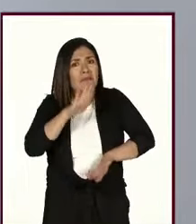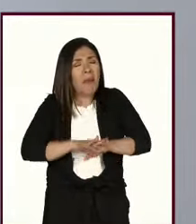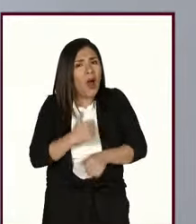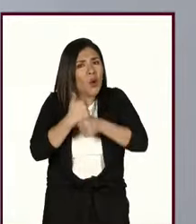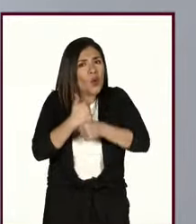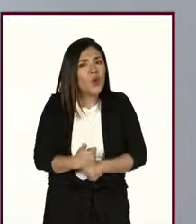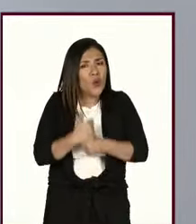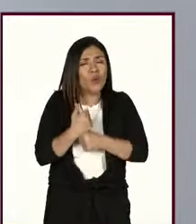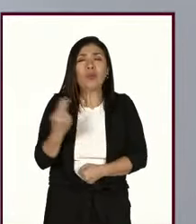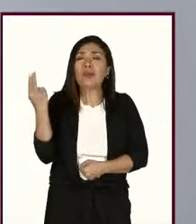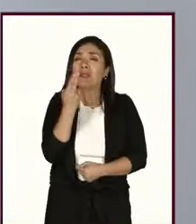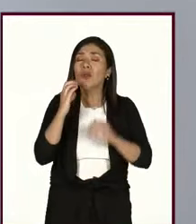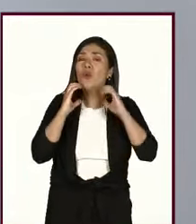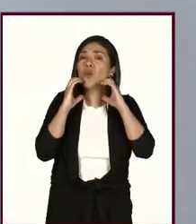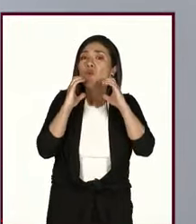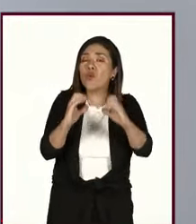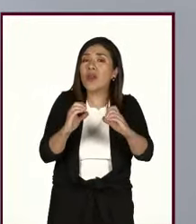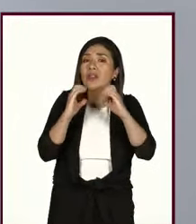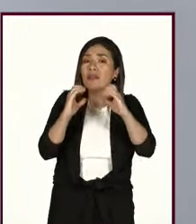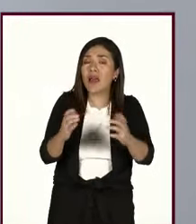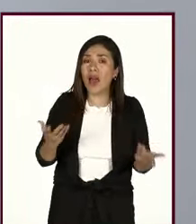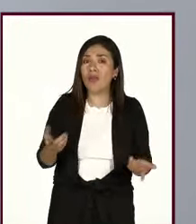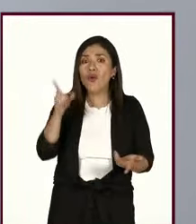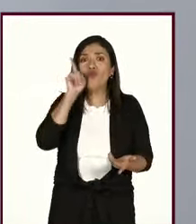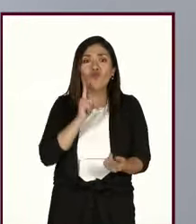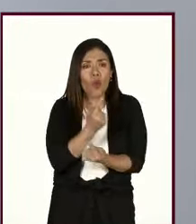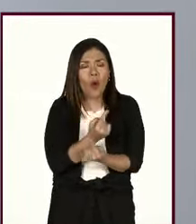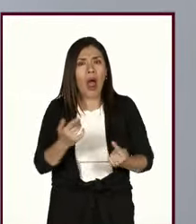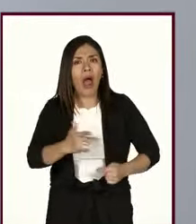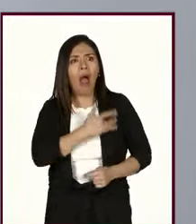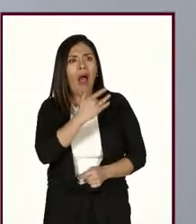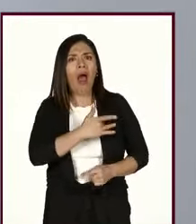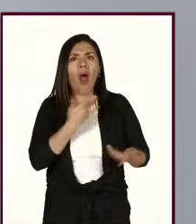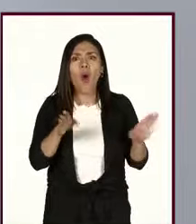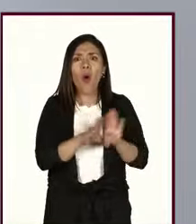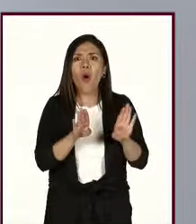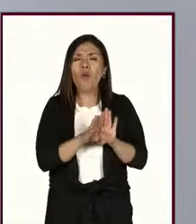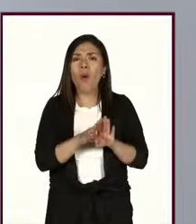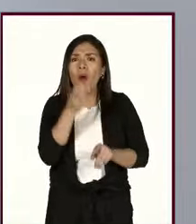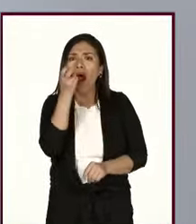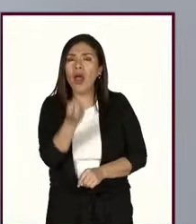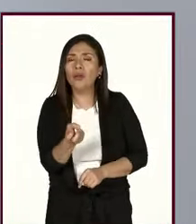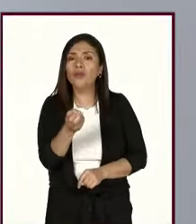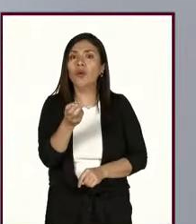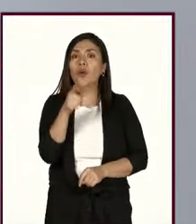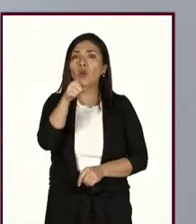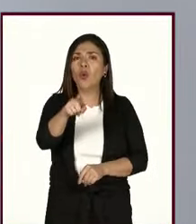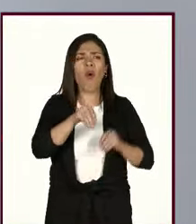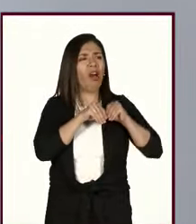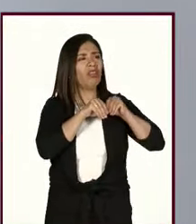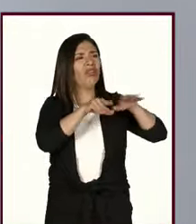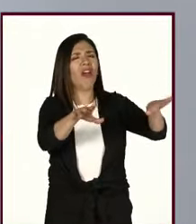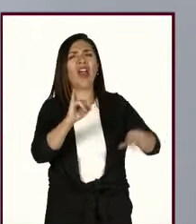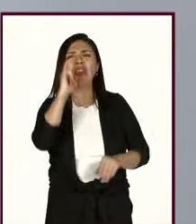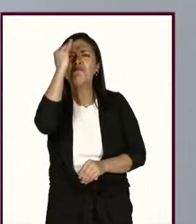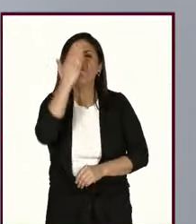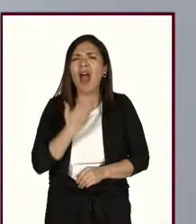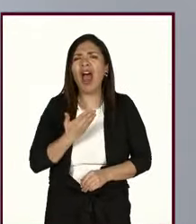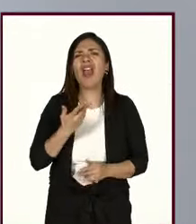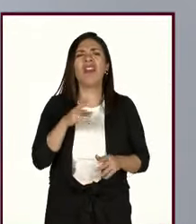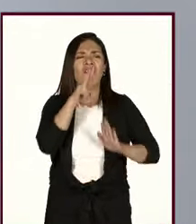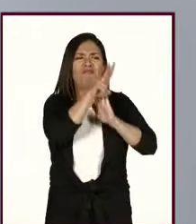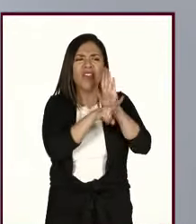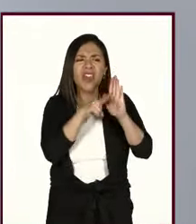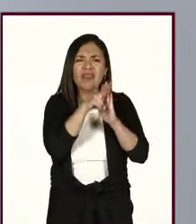muy cuidadosos el impacto que tiene en las niñas el uso de imágenes de contenido